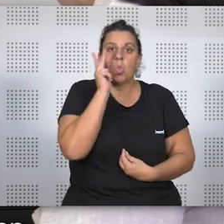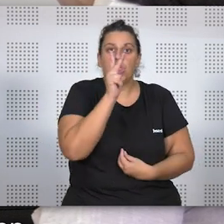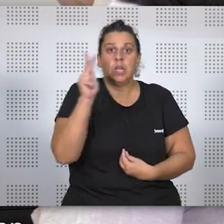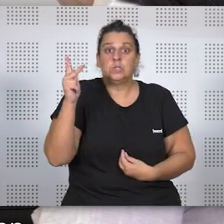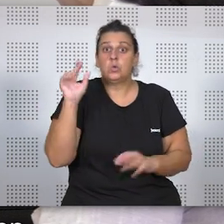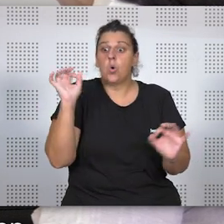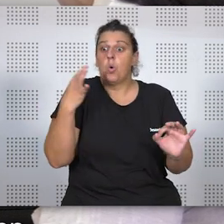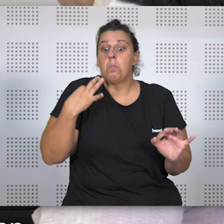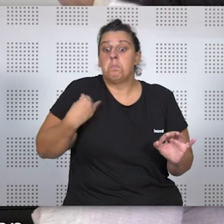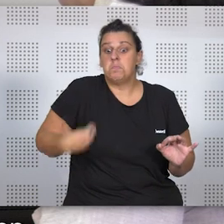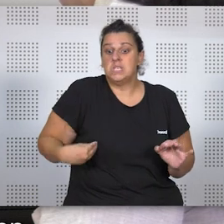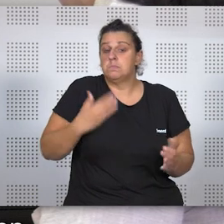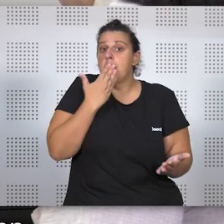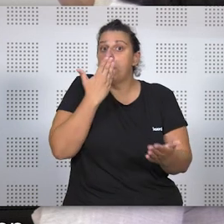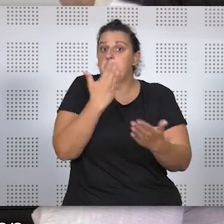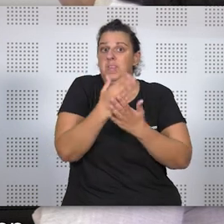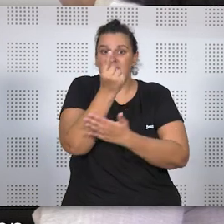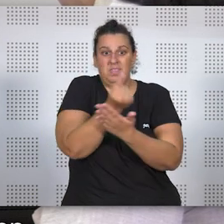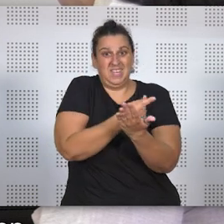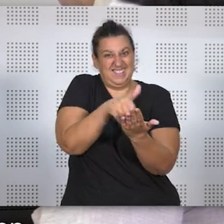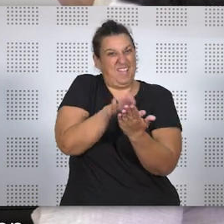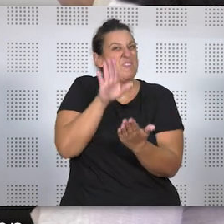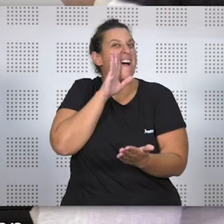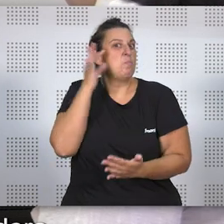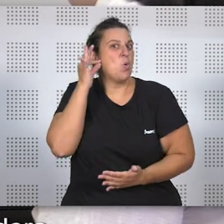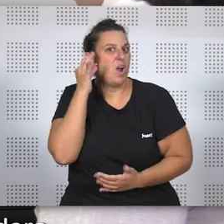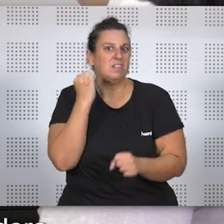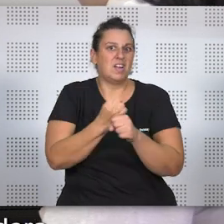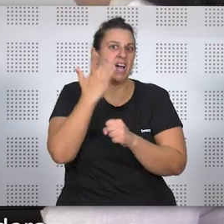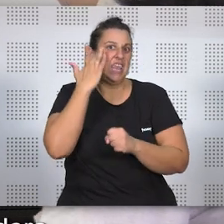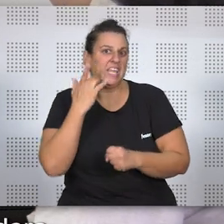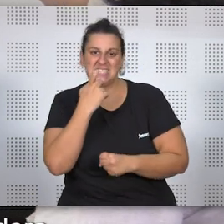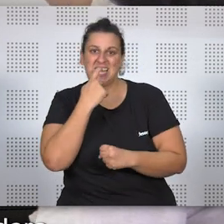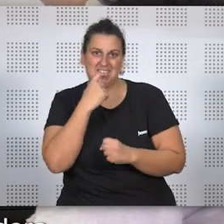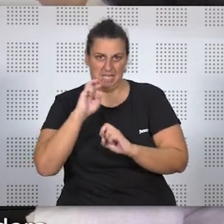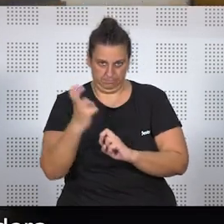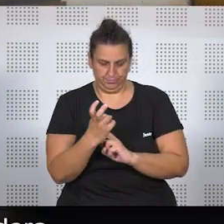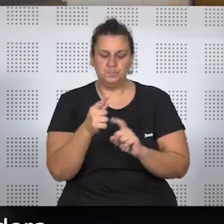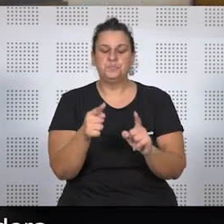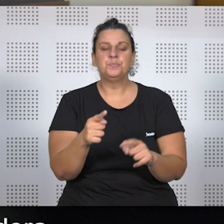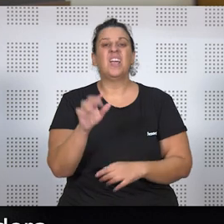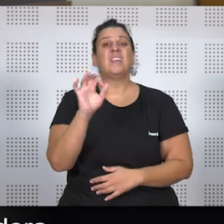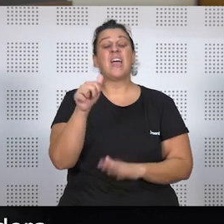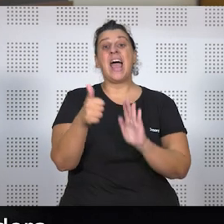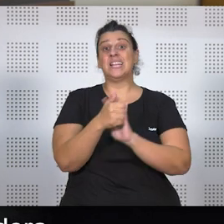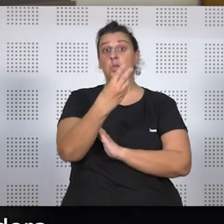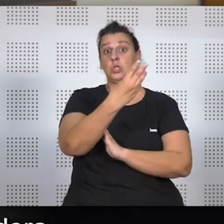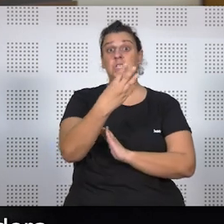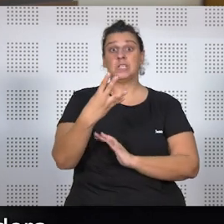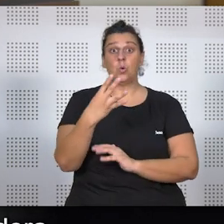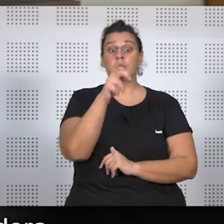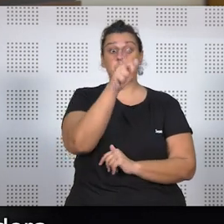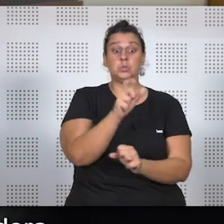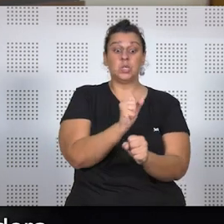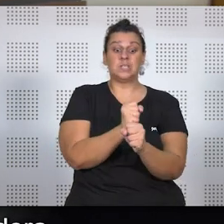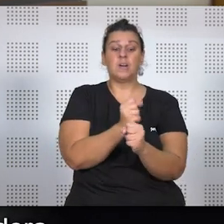peticionaria que aparecía en el dictamen. ¿Qué es lo que tendría que hacer? Pues, con respecto al artículo 34, la persona trabajadora debería